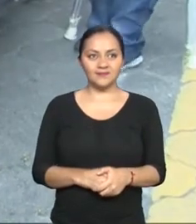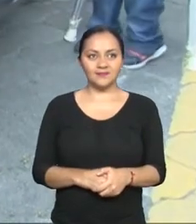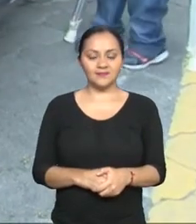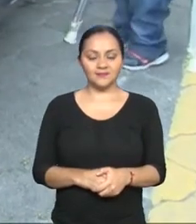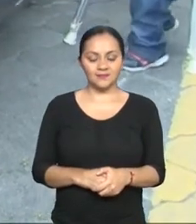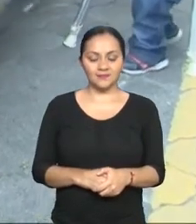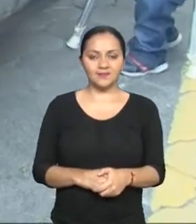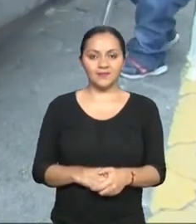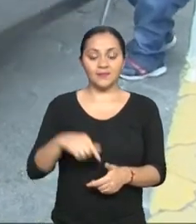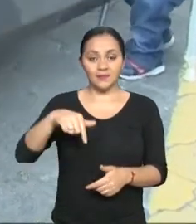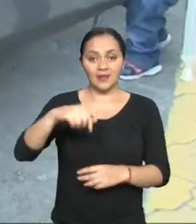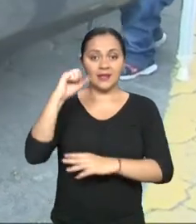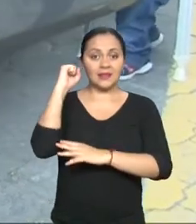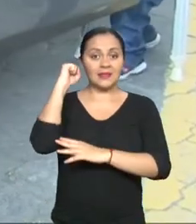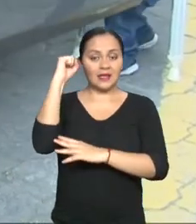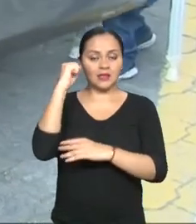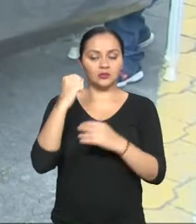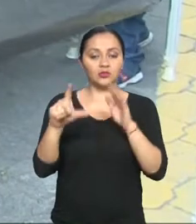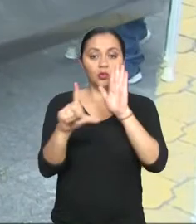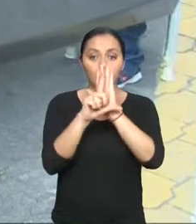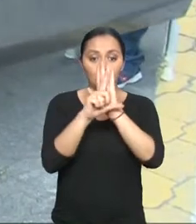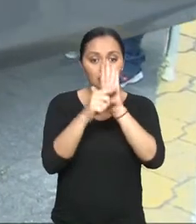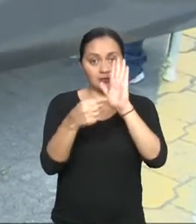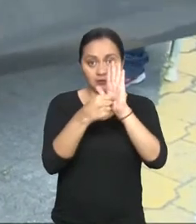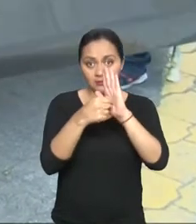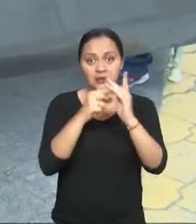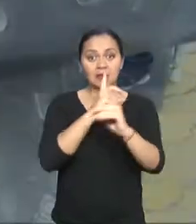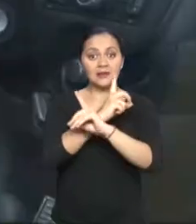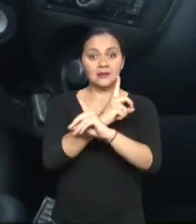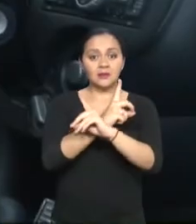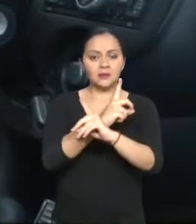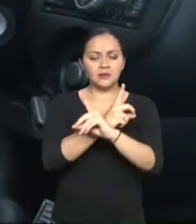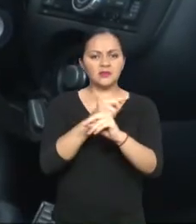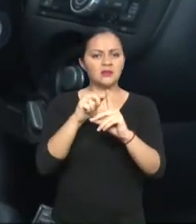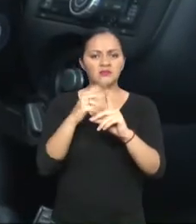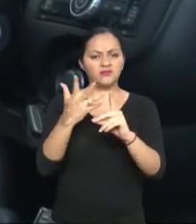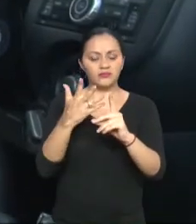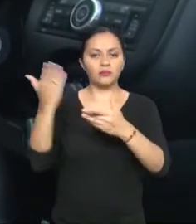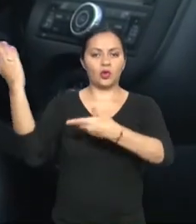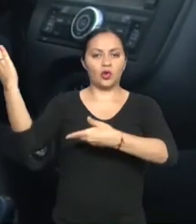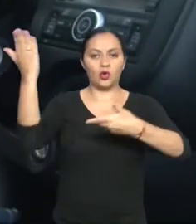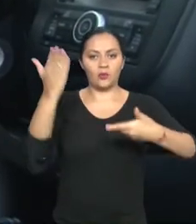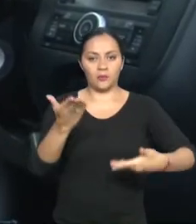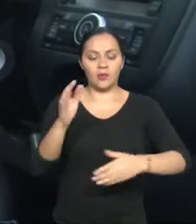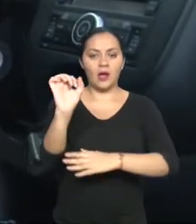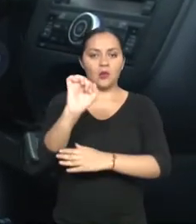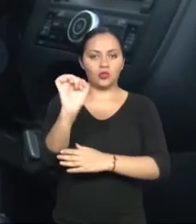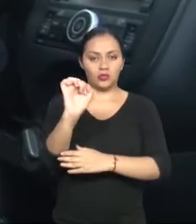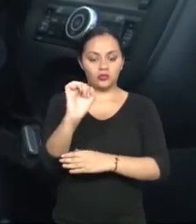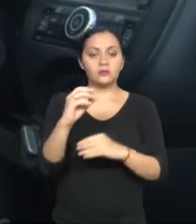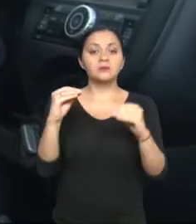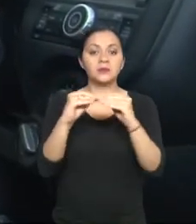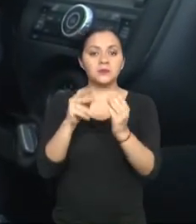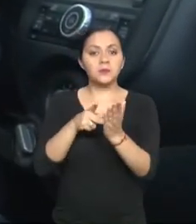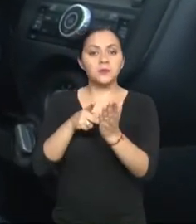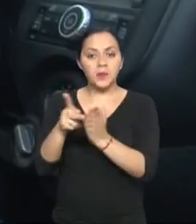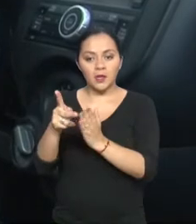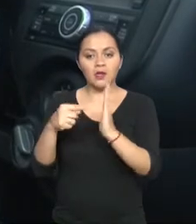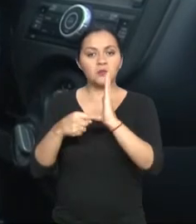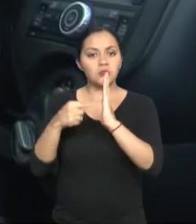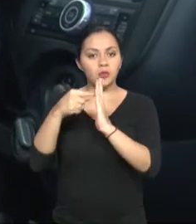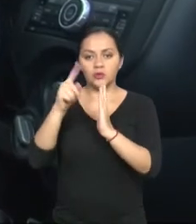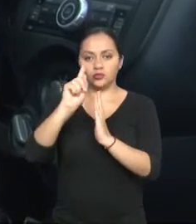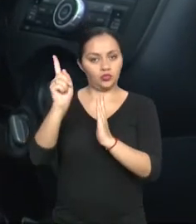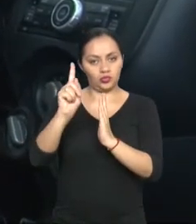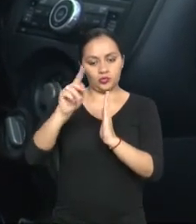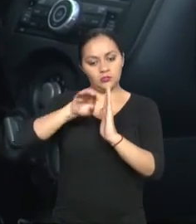Uno de los derechos que contempla la Ley Orgánica de Discapacidad es la importación de vehículos y la exoneración de valores de